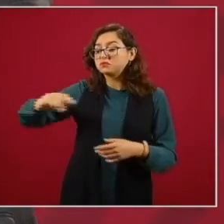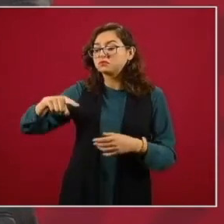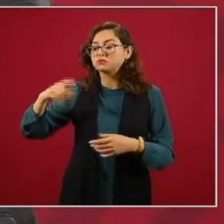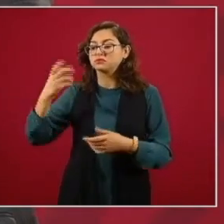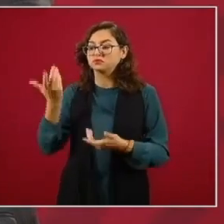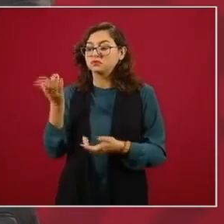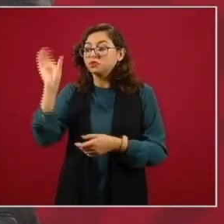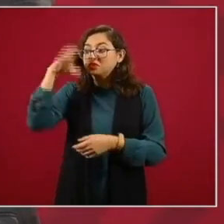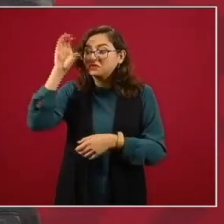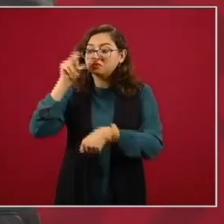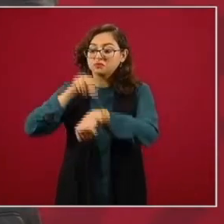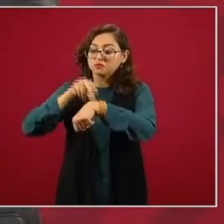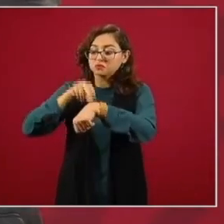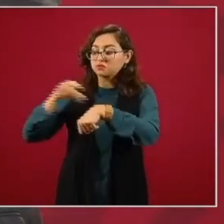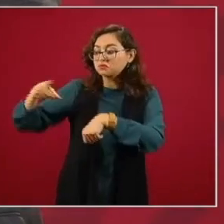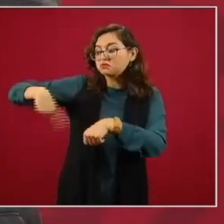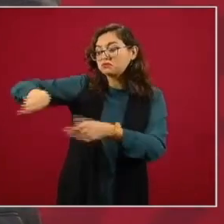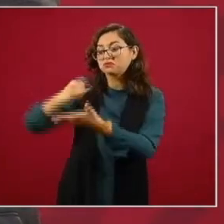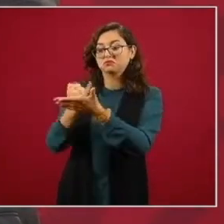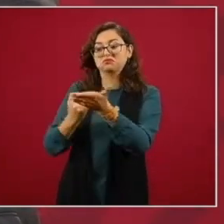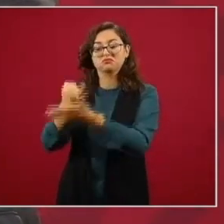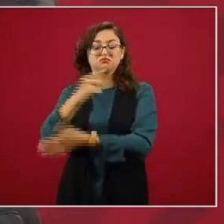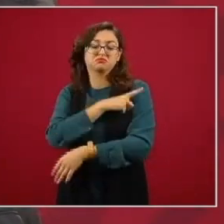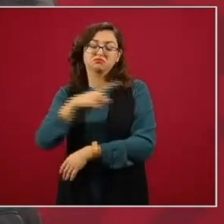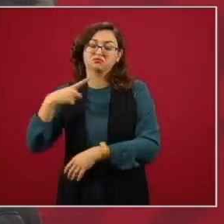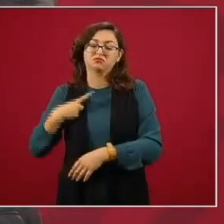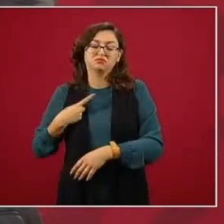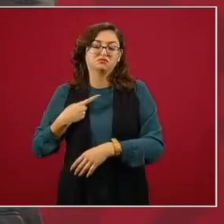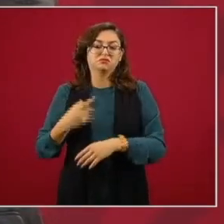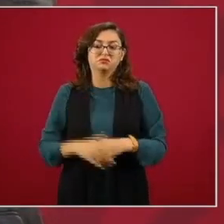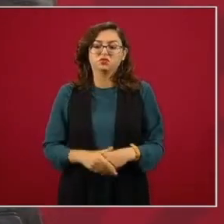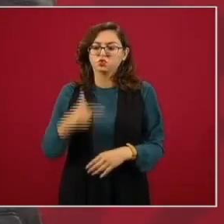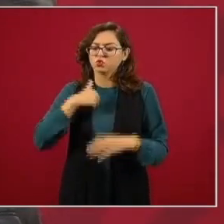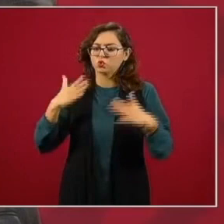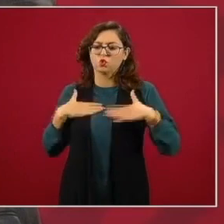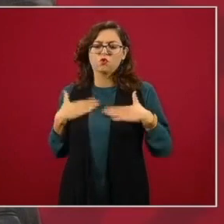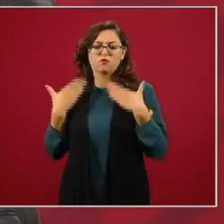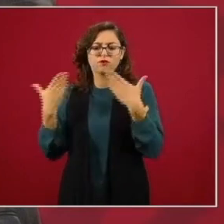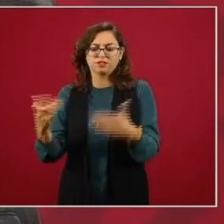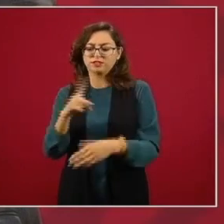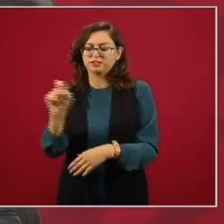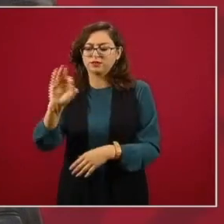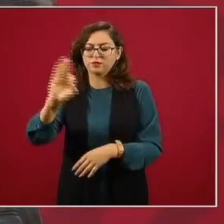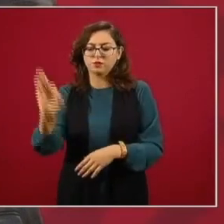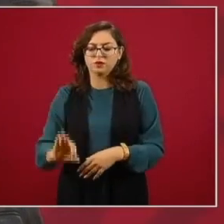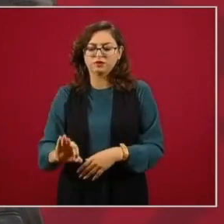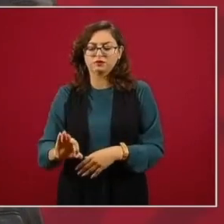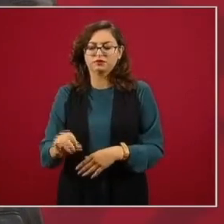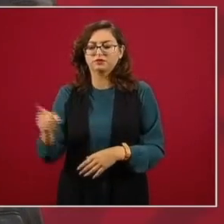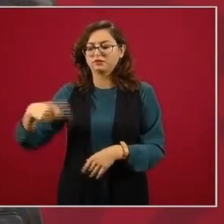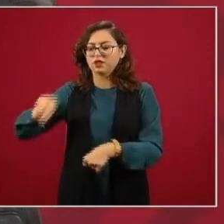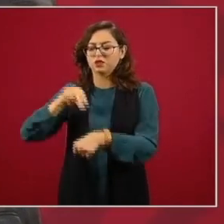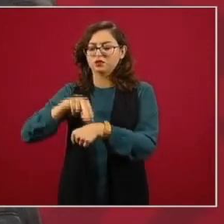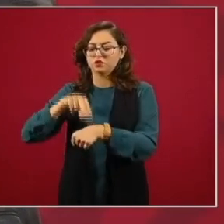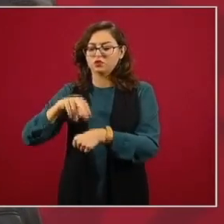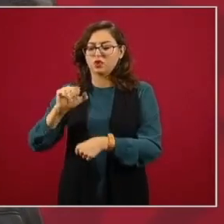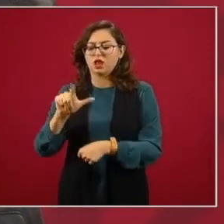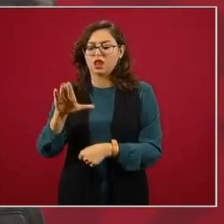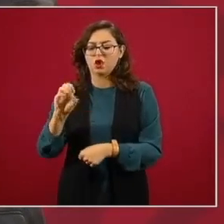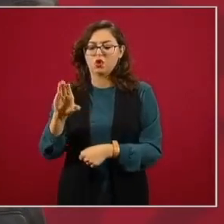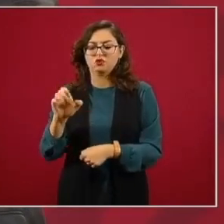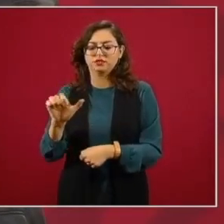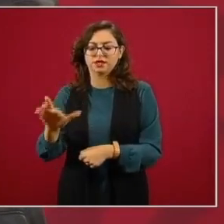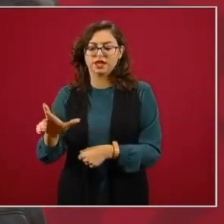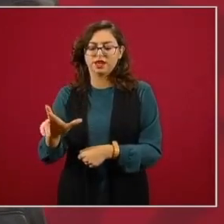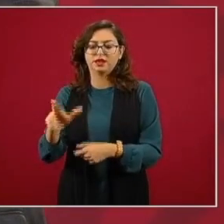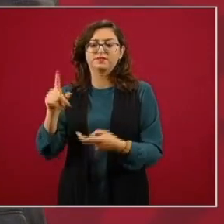les confío plenamente al doctor Alcocer y al doctor